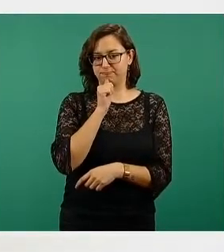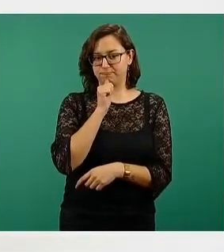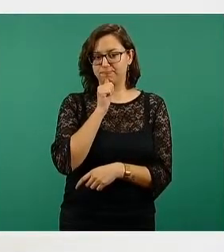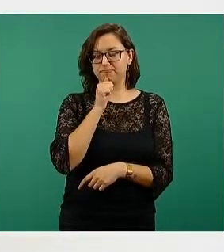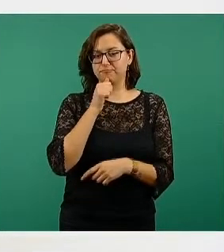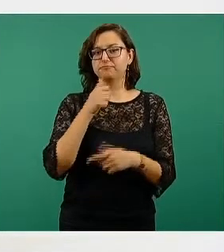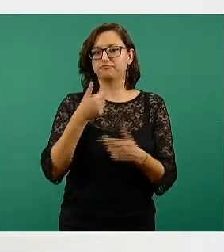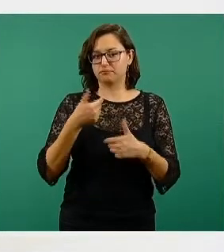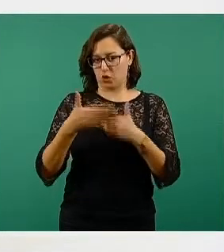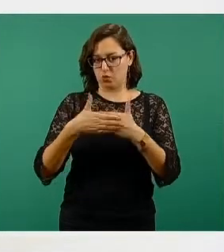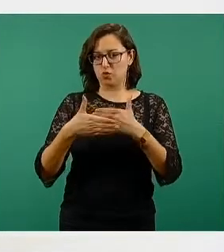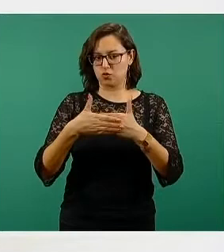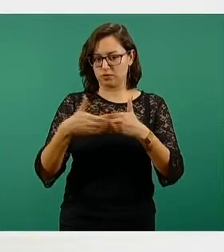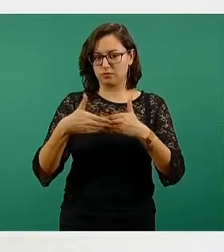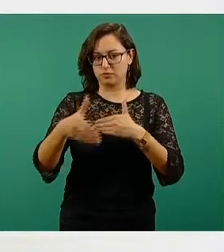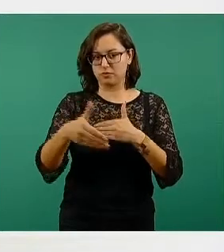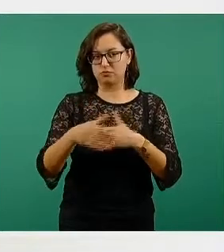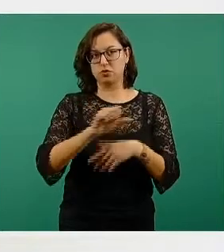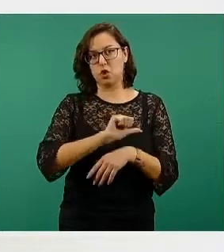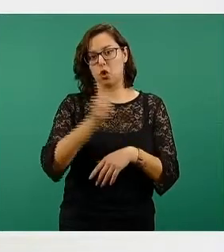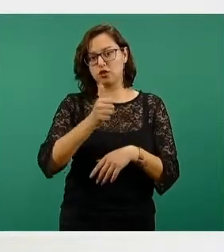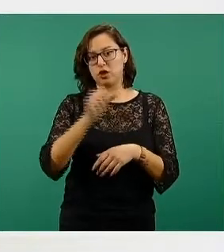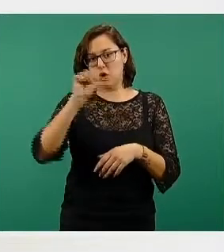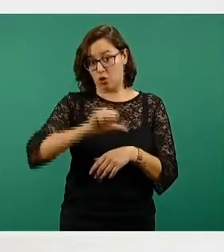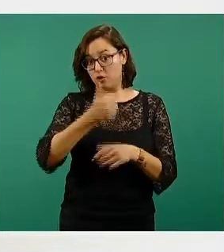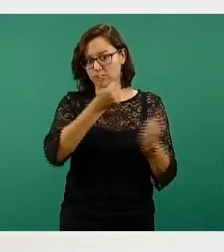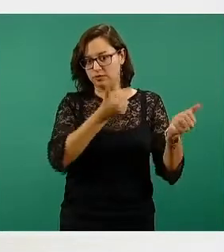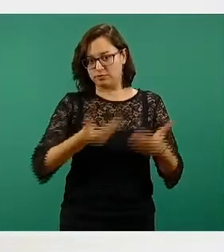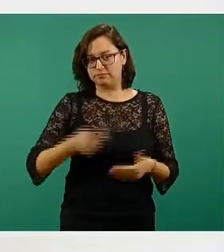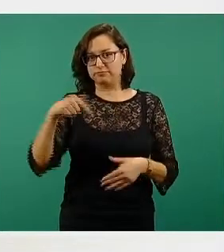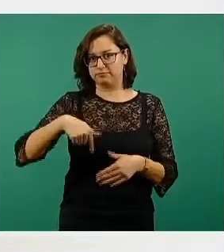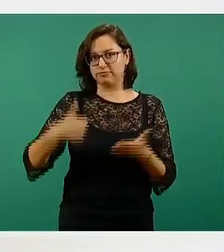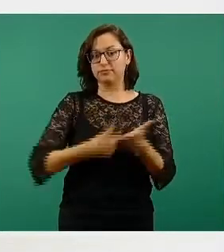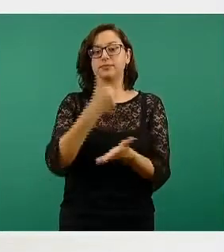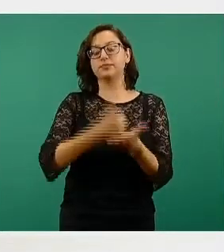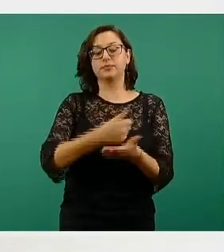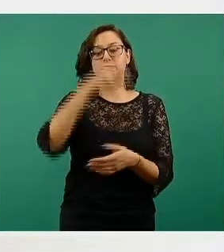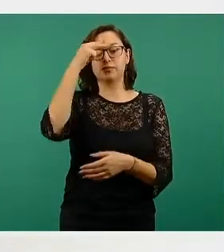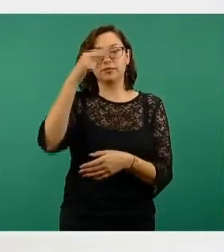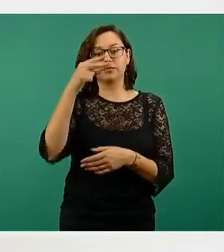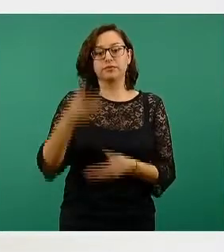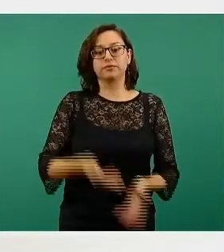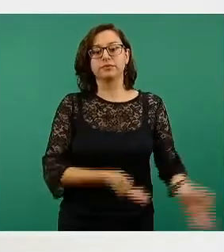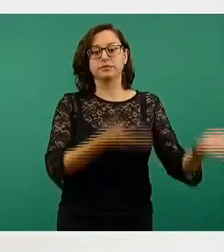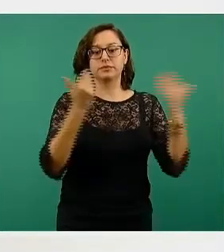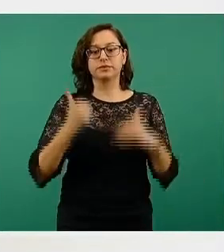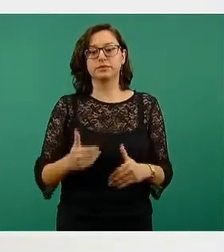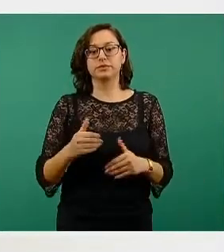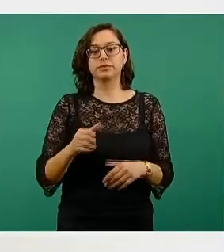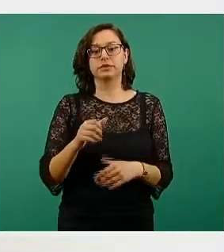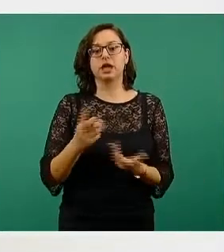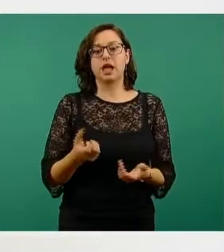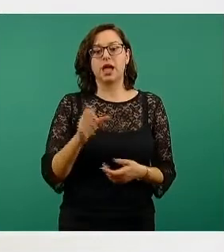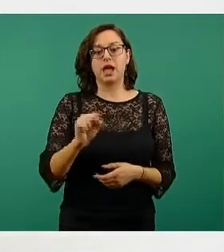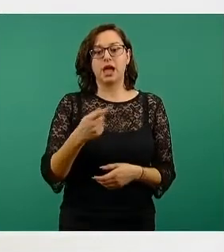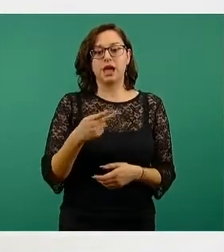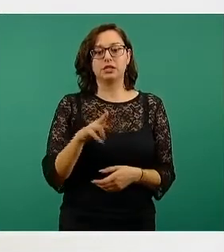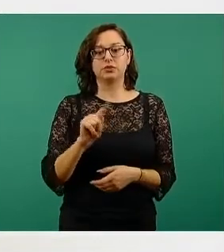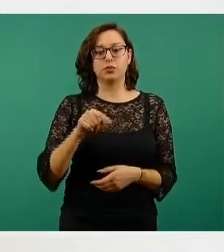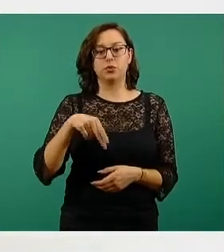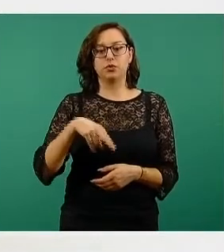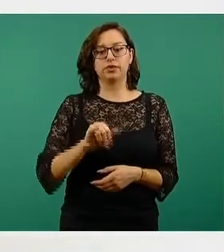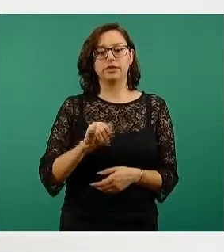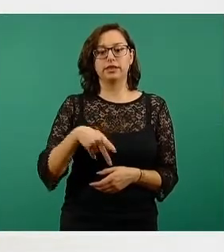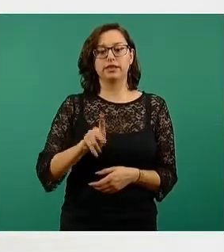llegó en la Ciudad de México. Sputmig B llegó ya primera y segunda dosis y estas